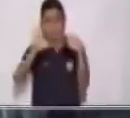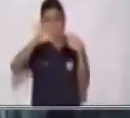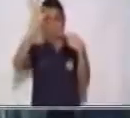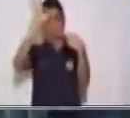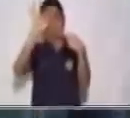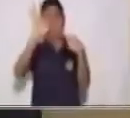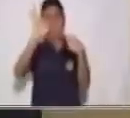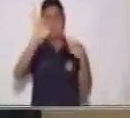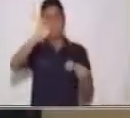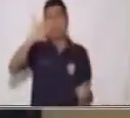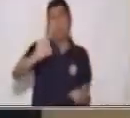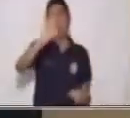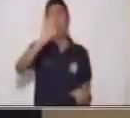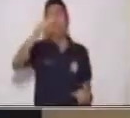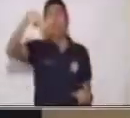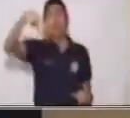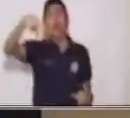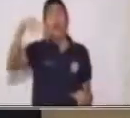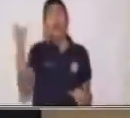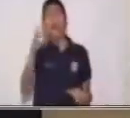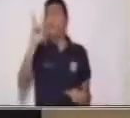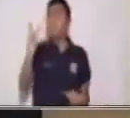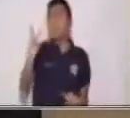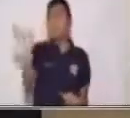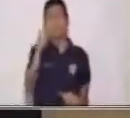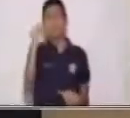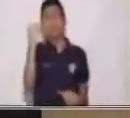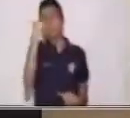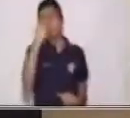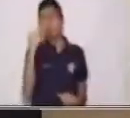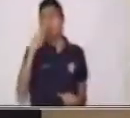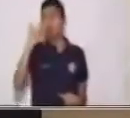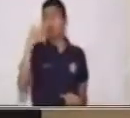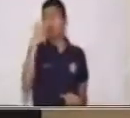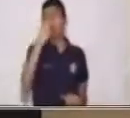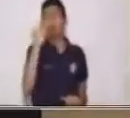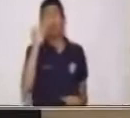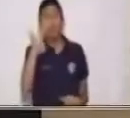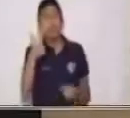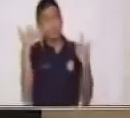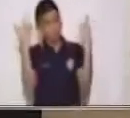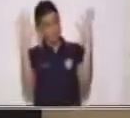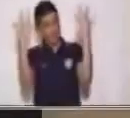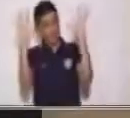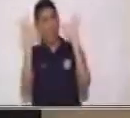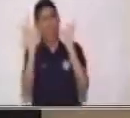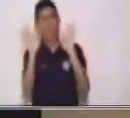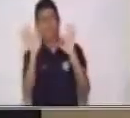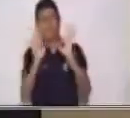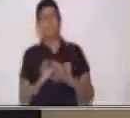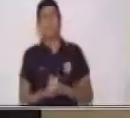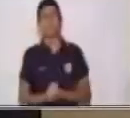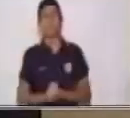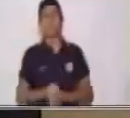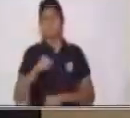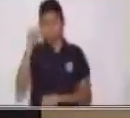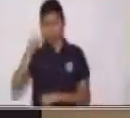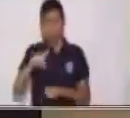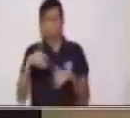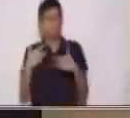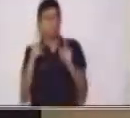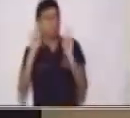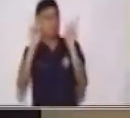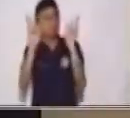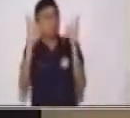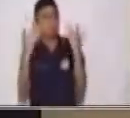Susi. Excelente. Muy bien. Responde muy bien. Muy bien. Los felicito. Vamos a ver entonces